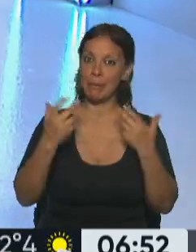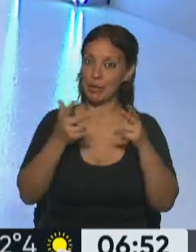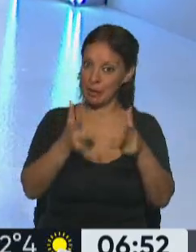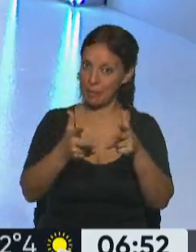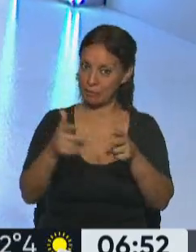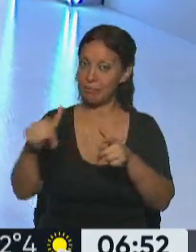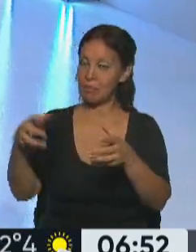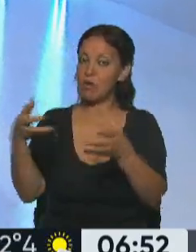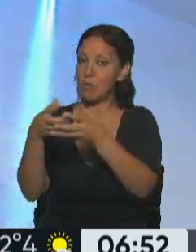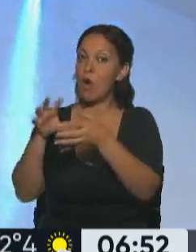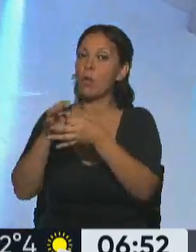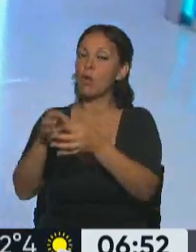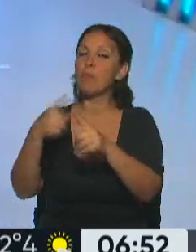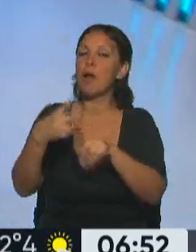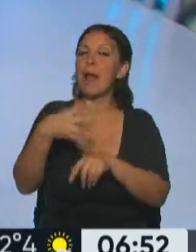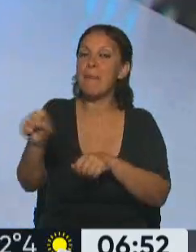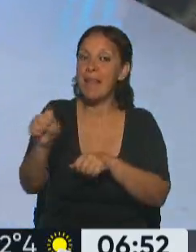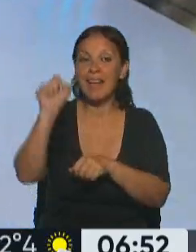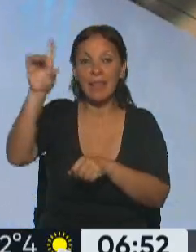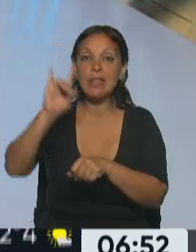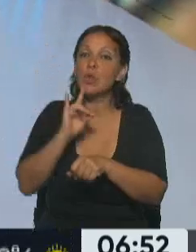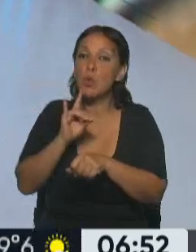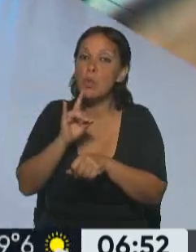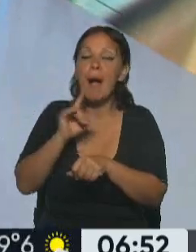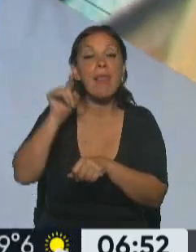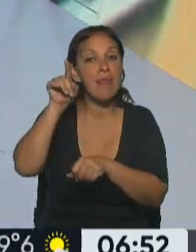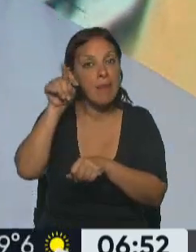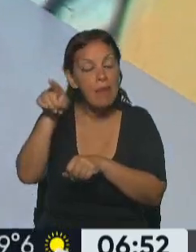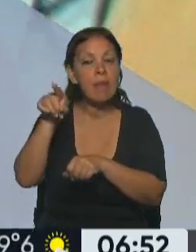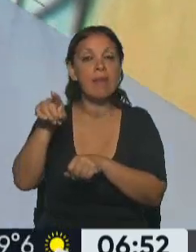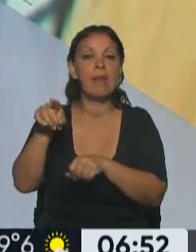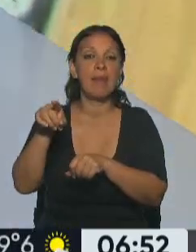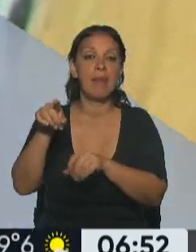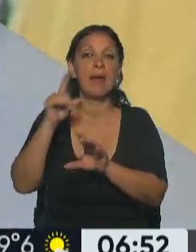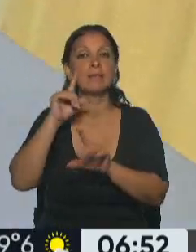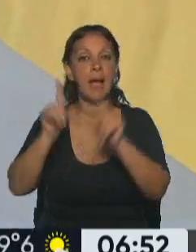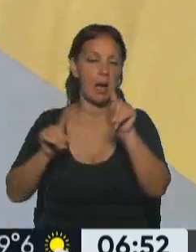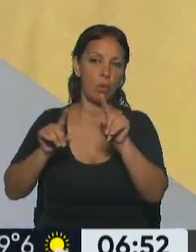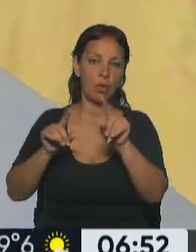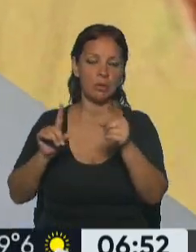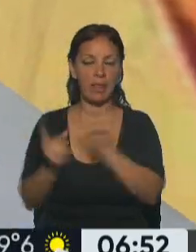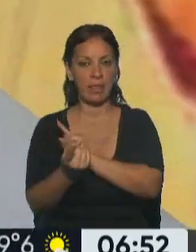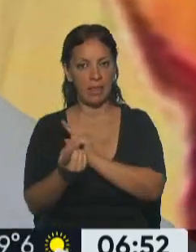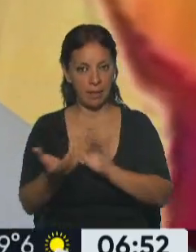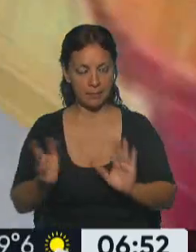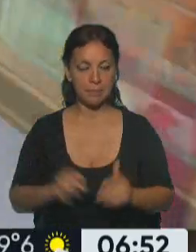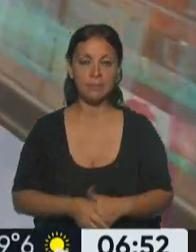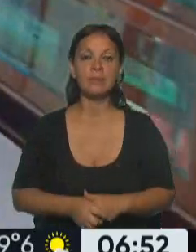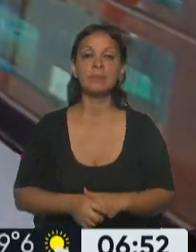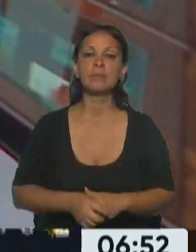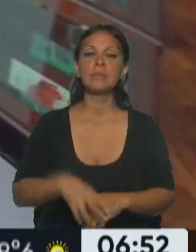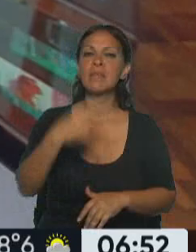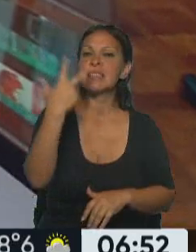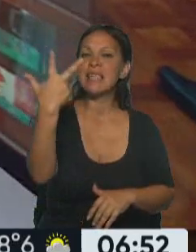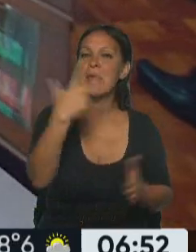la ruptura del bloque de Unión por la Patria, lo que significa a la hora de contar votos para la aprobación del dictamen de mayoría el próximo martes, muchísimo. ¿Cuáles son los tres